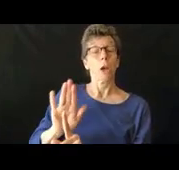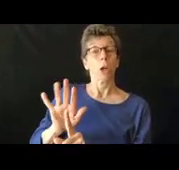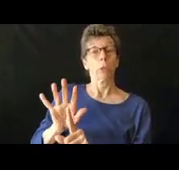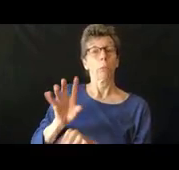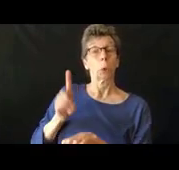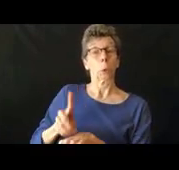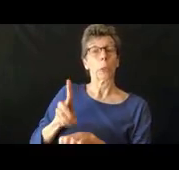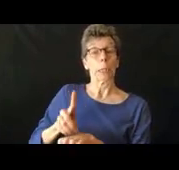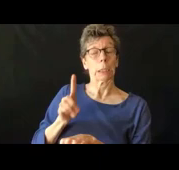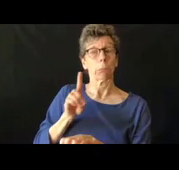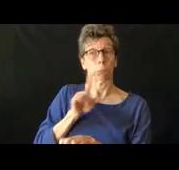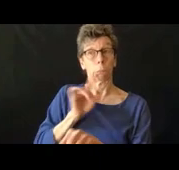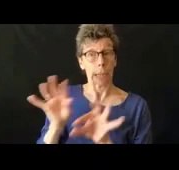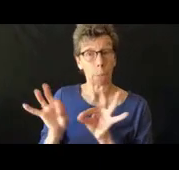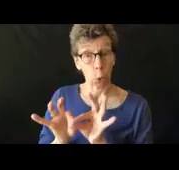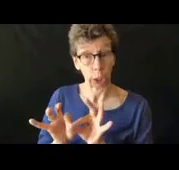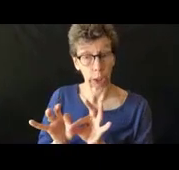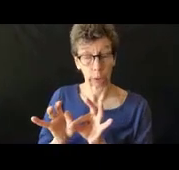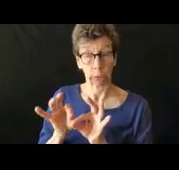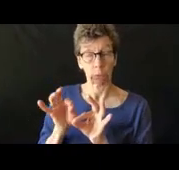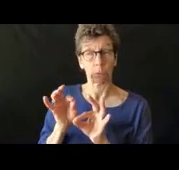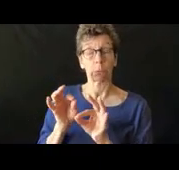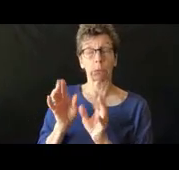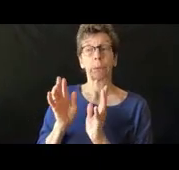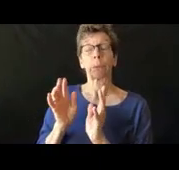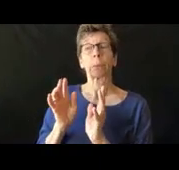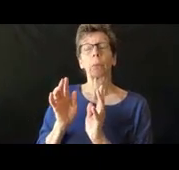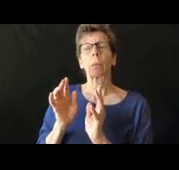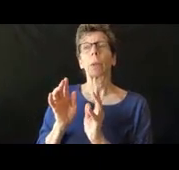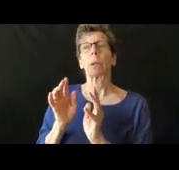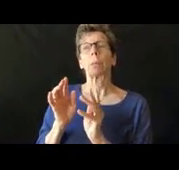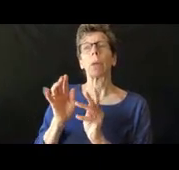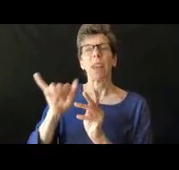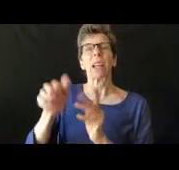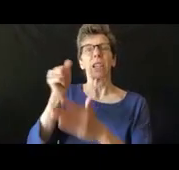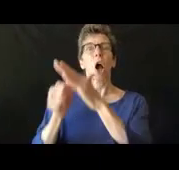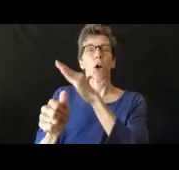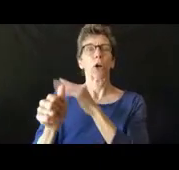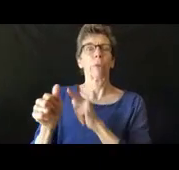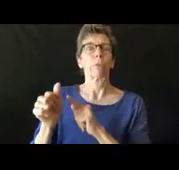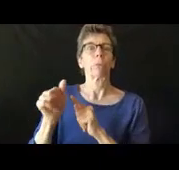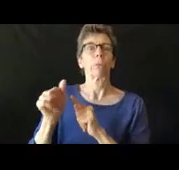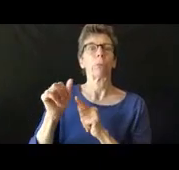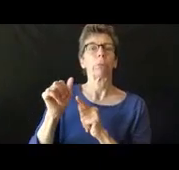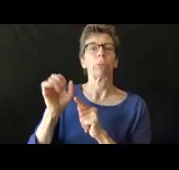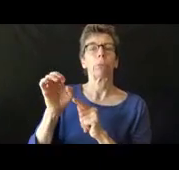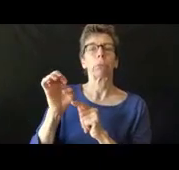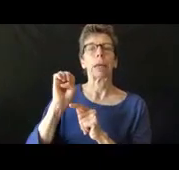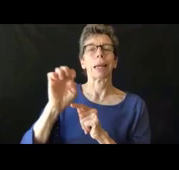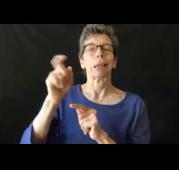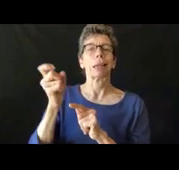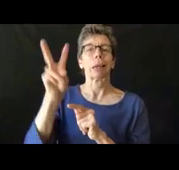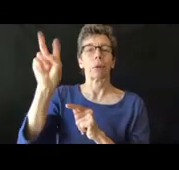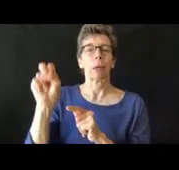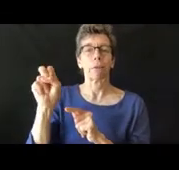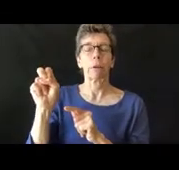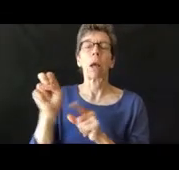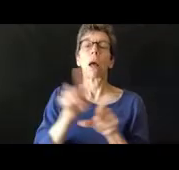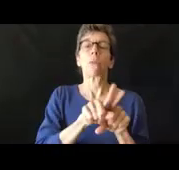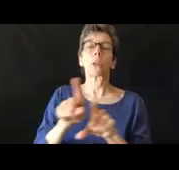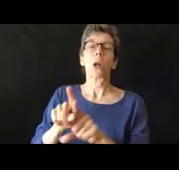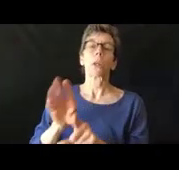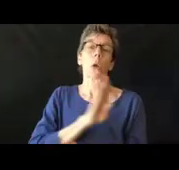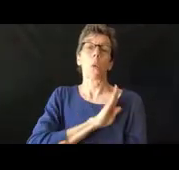importante y vamos a hablar un poquito más de lo que ellos hacen, pero también está la Junta Directiva del Estado y también está